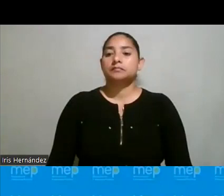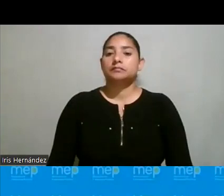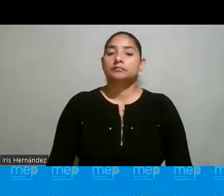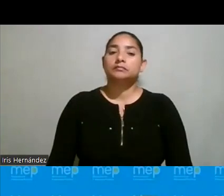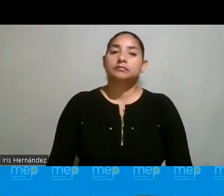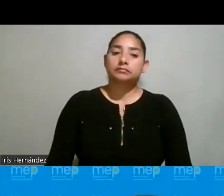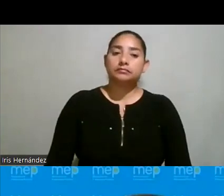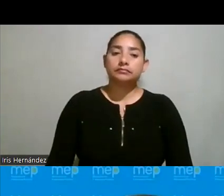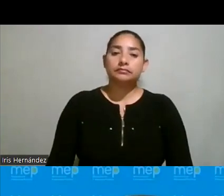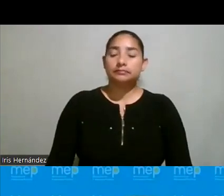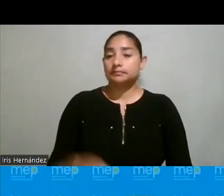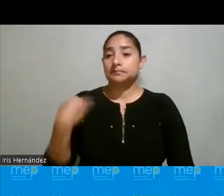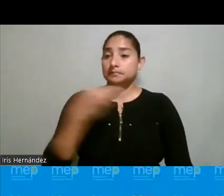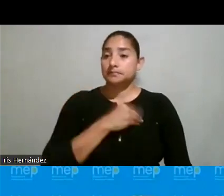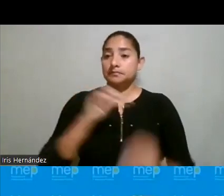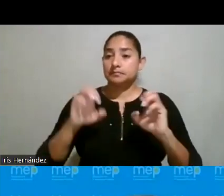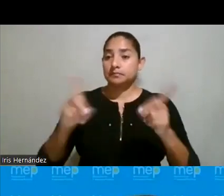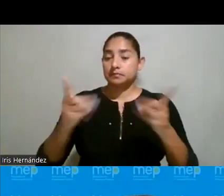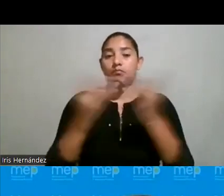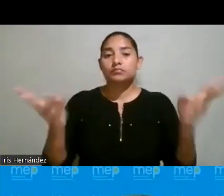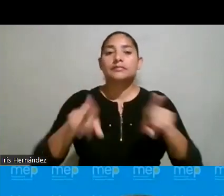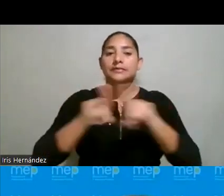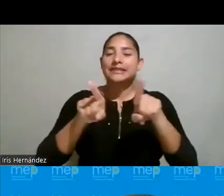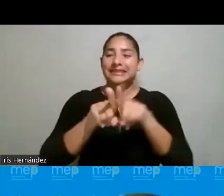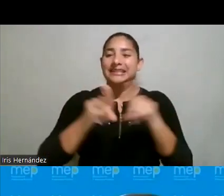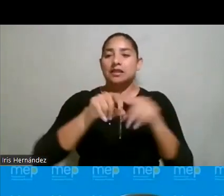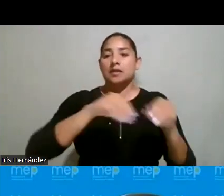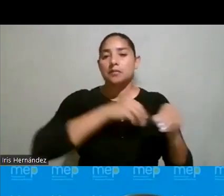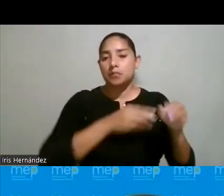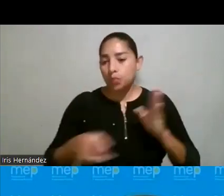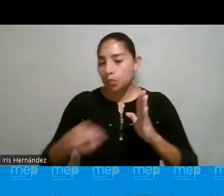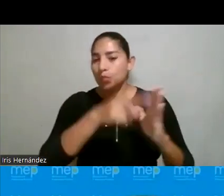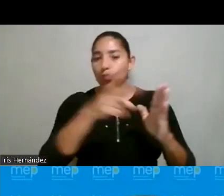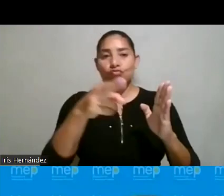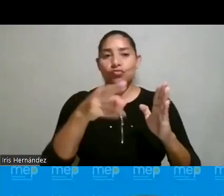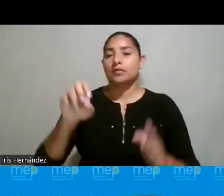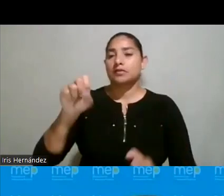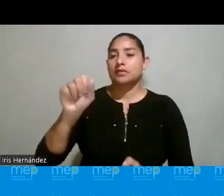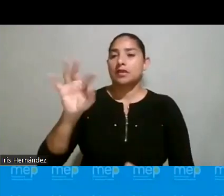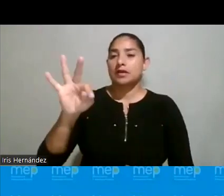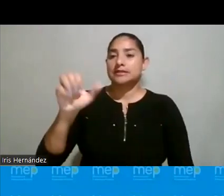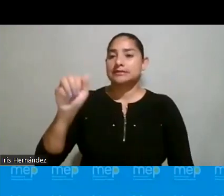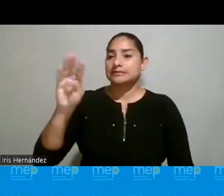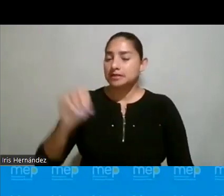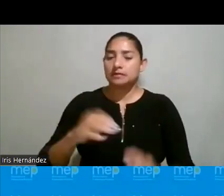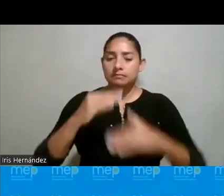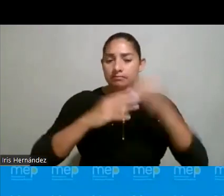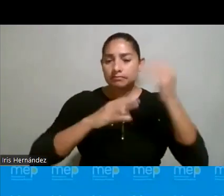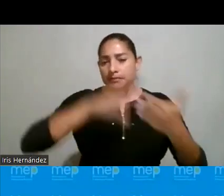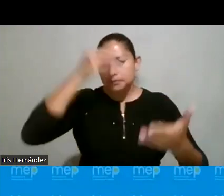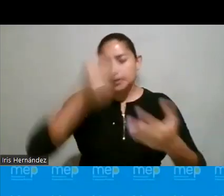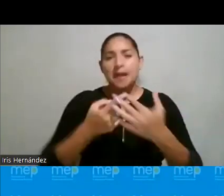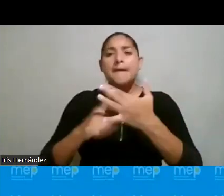En el Ministerio de Educación Pública, tenemos lo que llamamos la ruta STEAM, que es una construcción de un proceso educativo que empieza